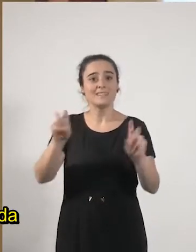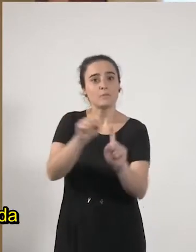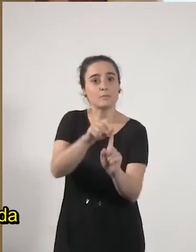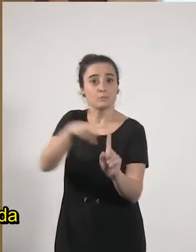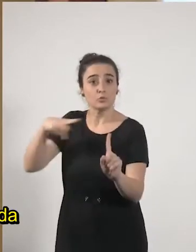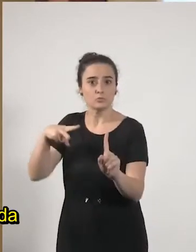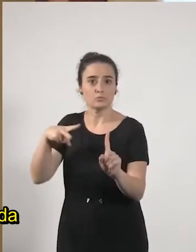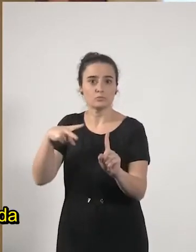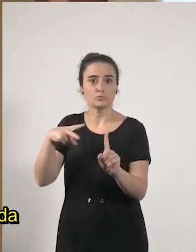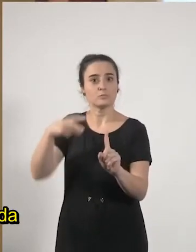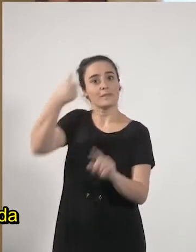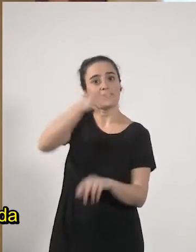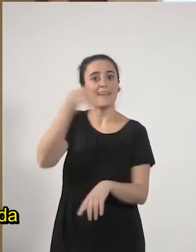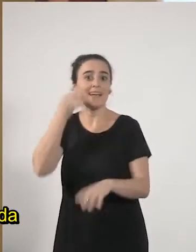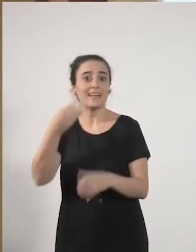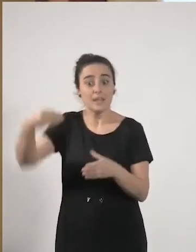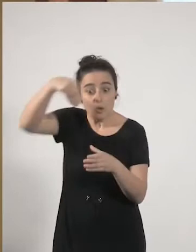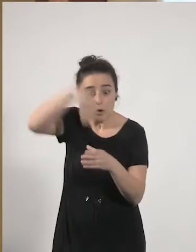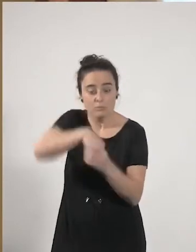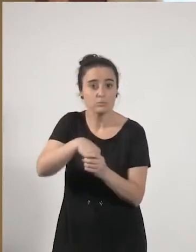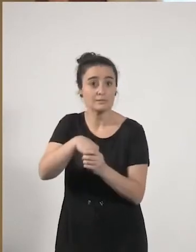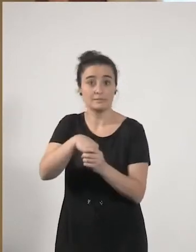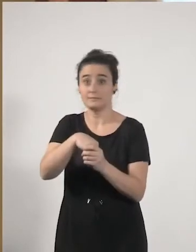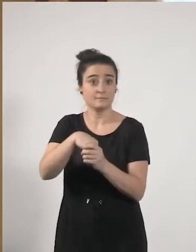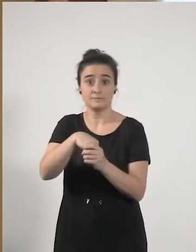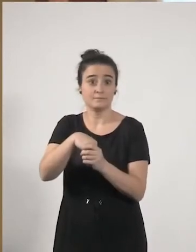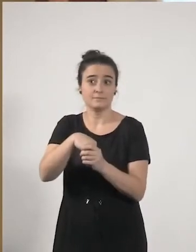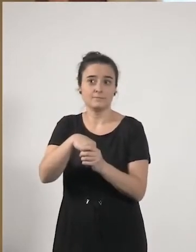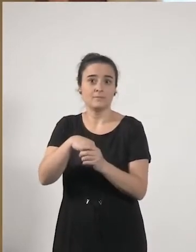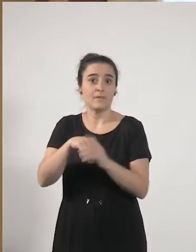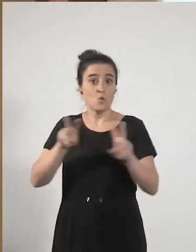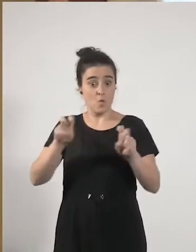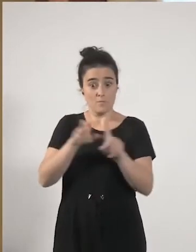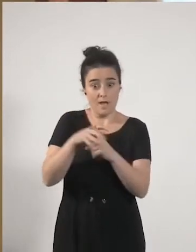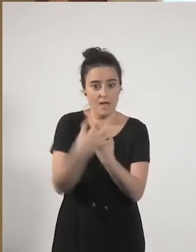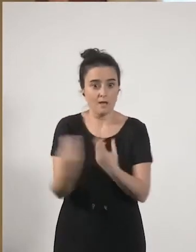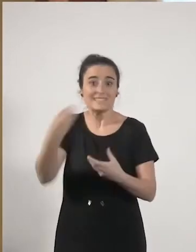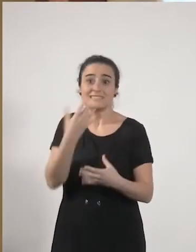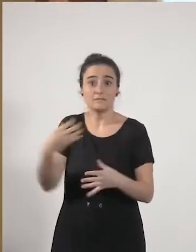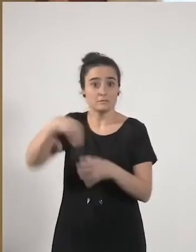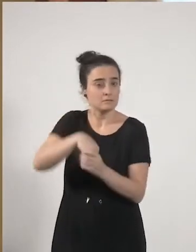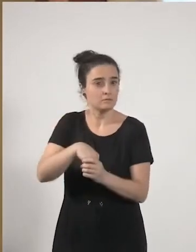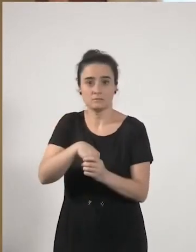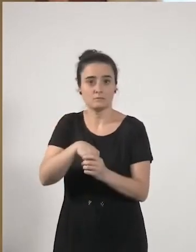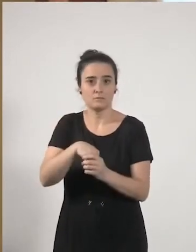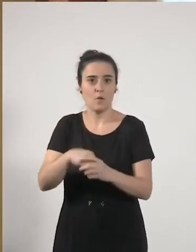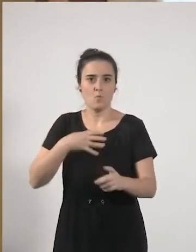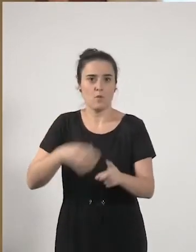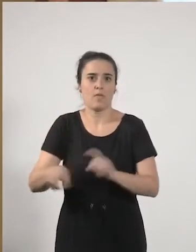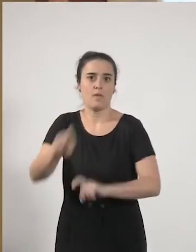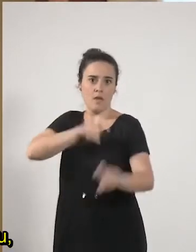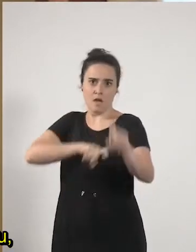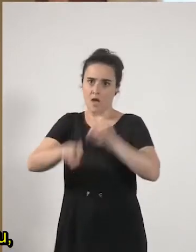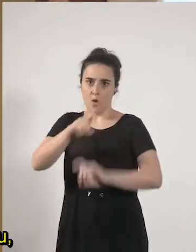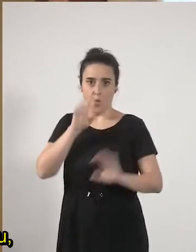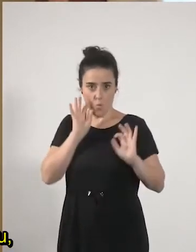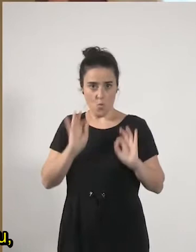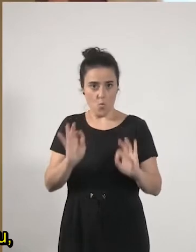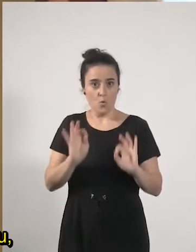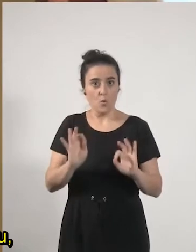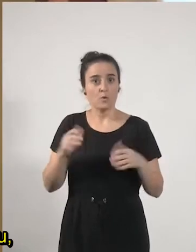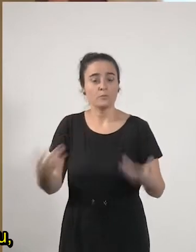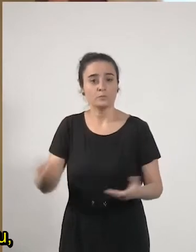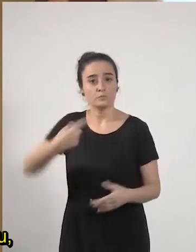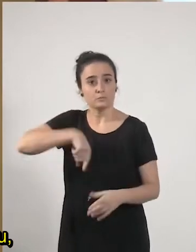espada berreusatze fase berri honetan, berdintasunean atzera egiteko arrisku handia dago, eta gaur,